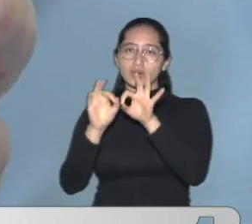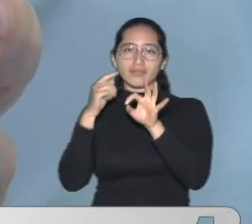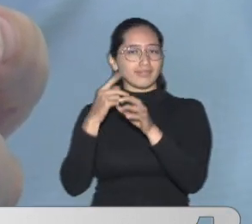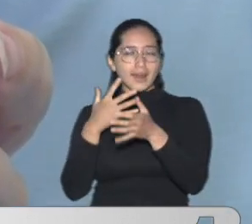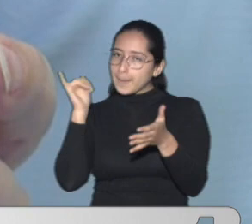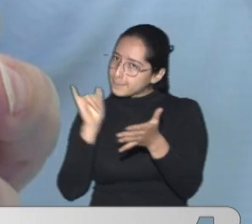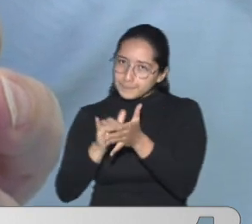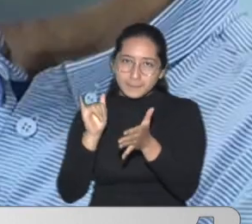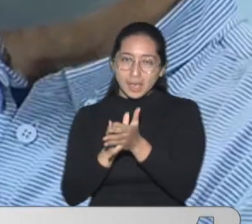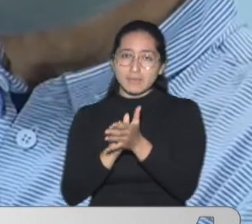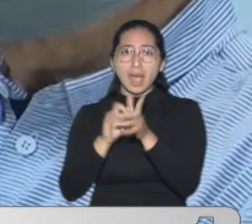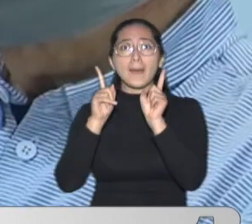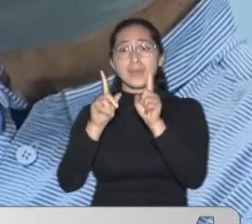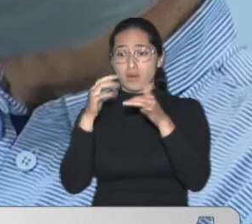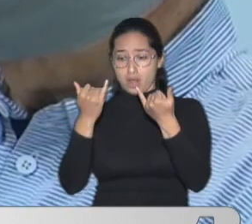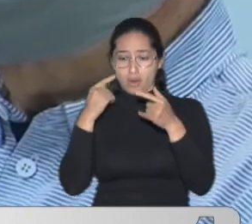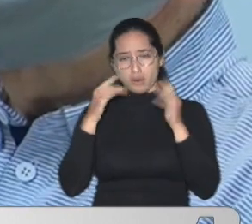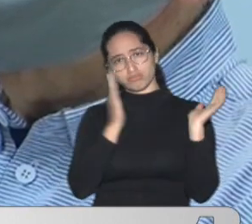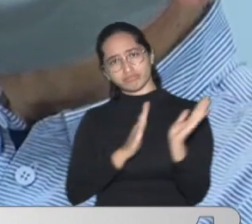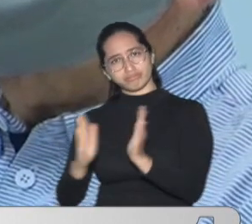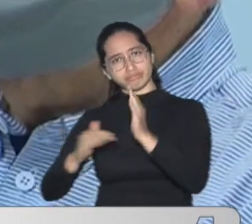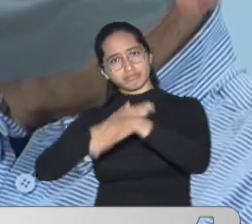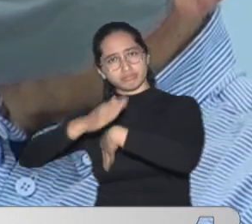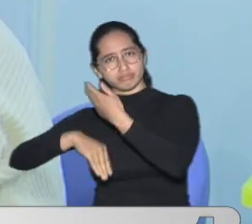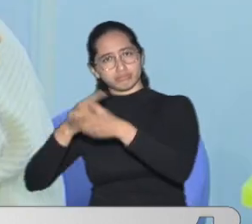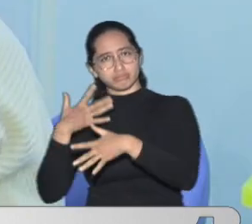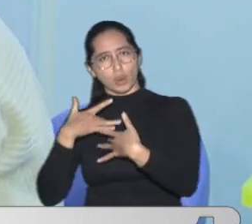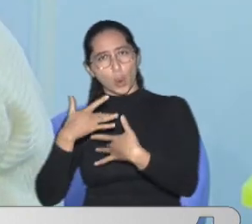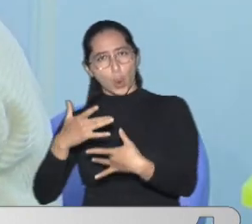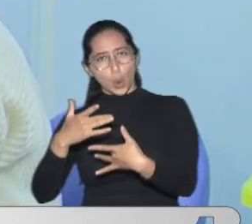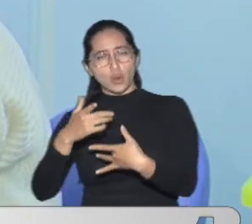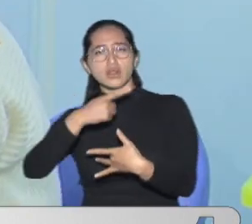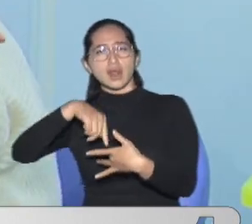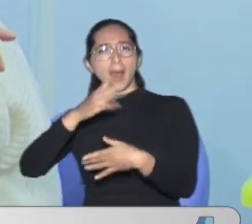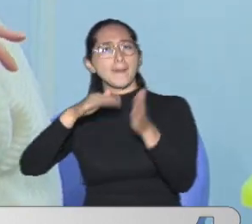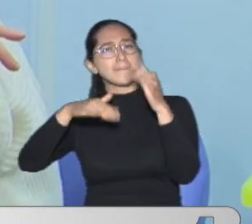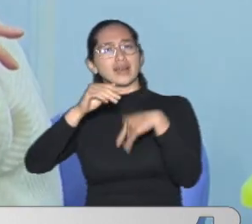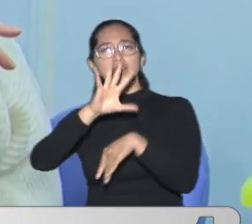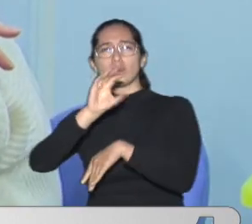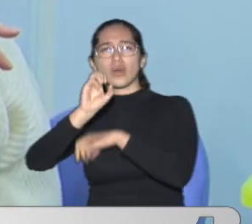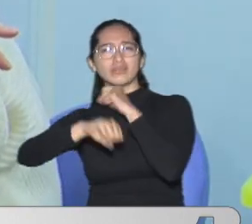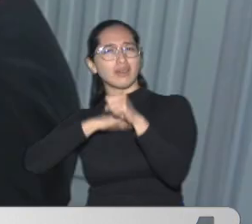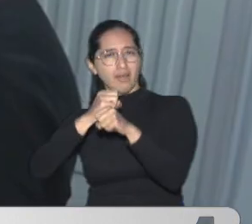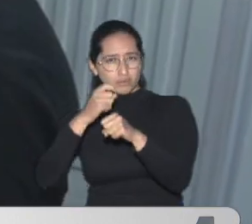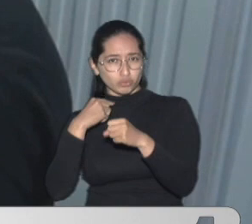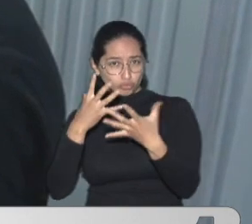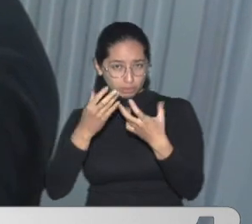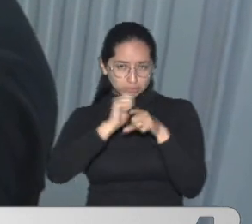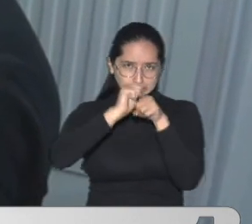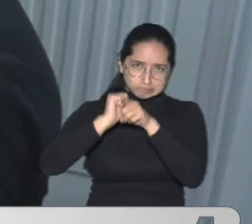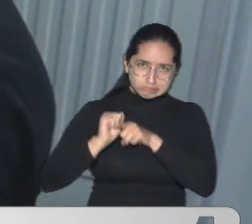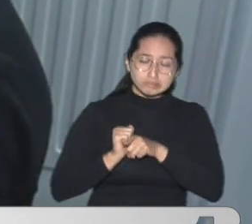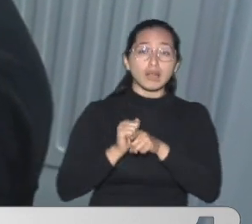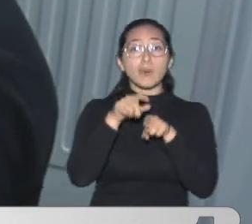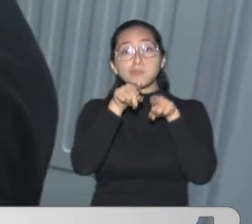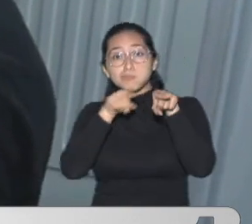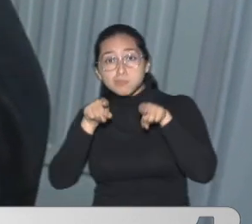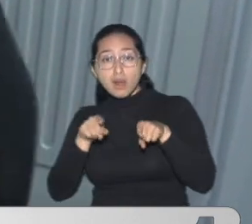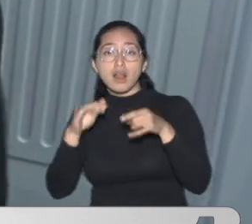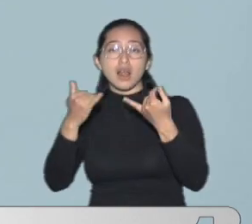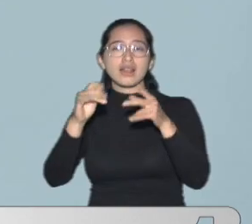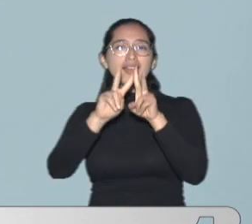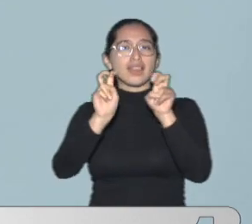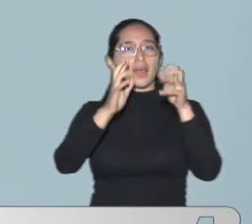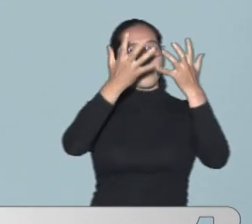En el ensayo Participarán Más de 800 voluntarios Mayores de 50 años Residentes en Inglaterra Unos recibirán El preparado De